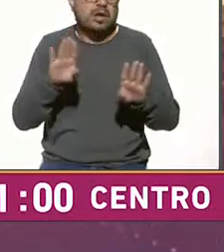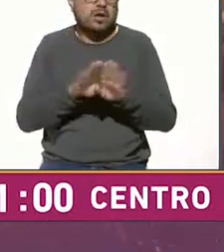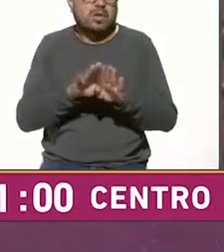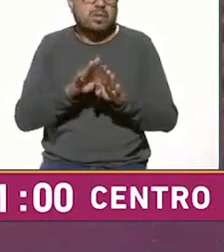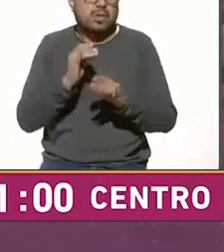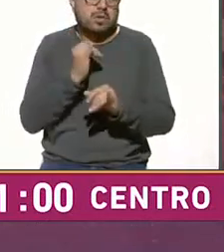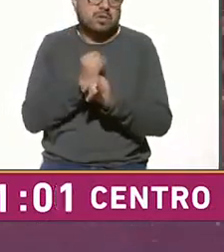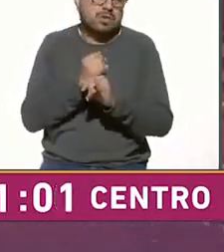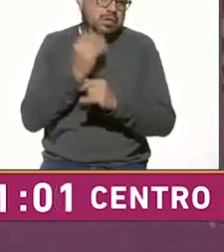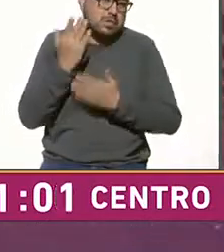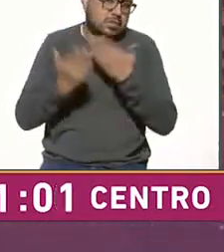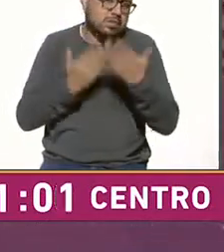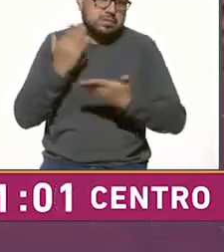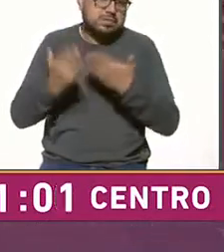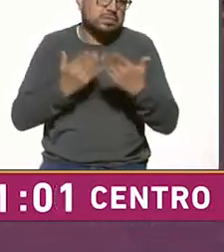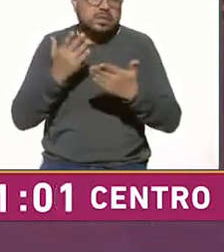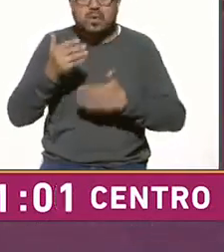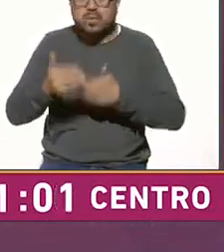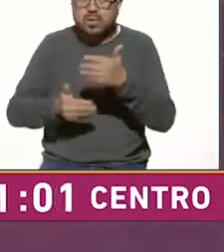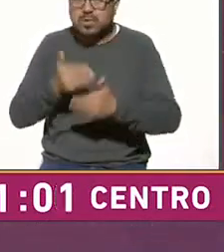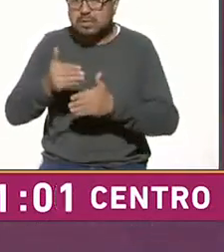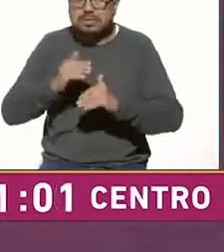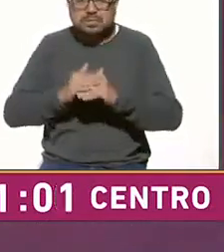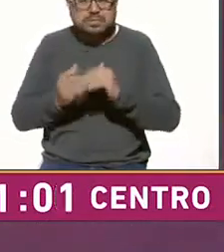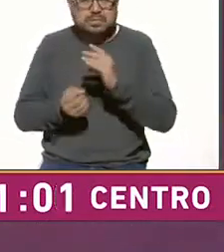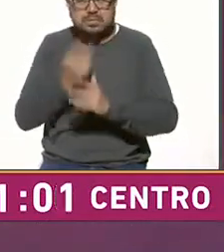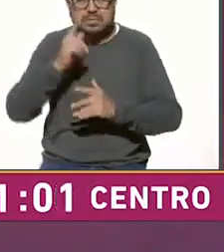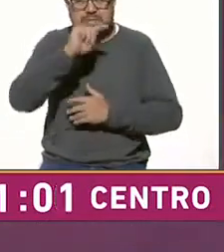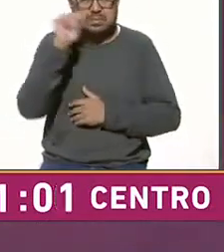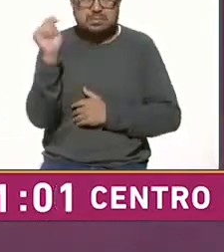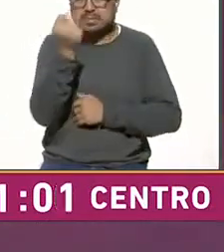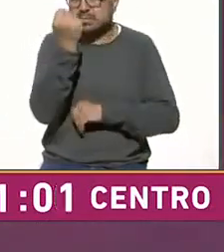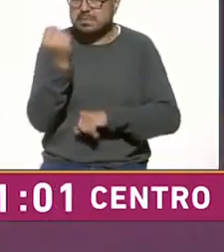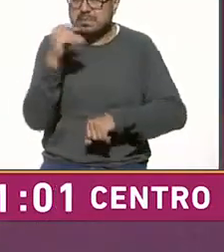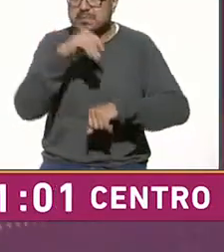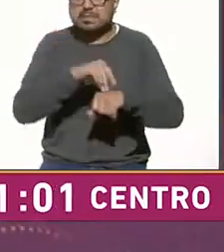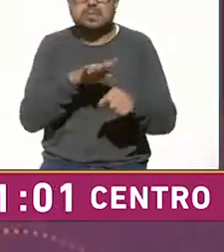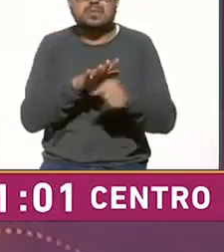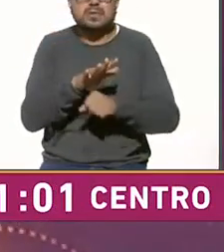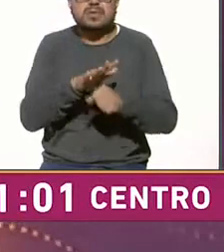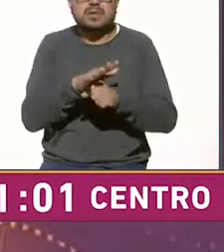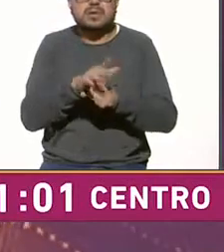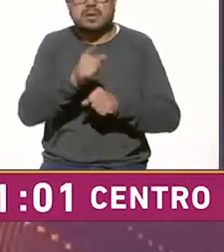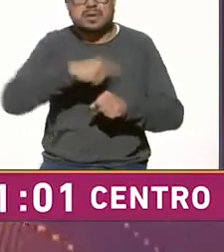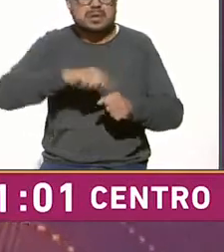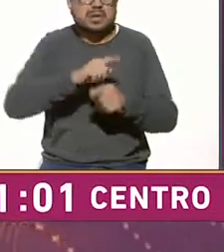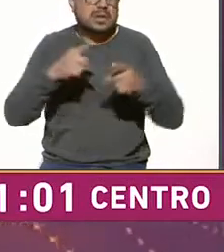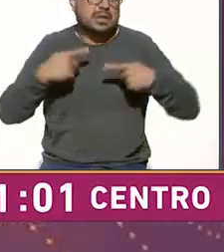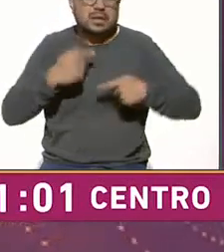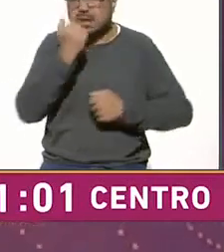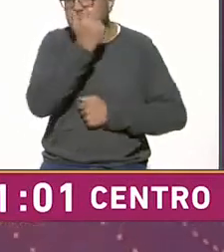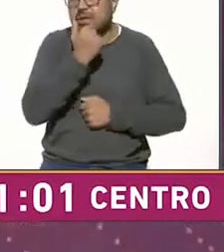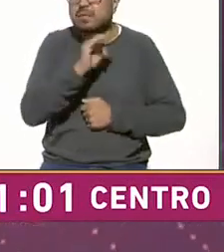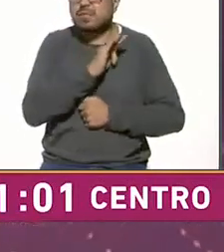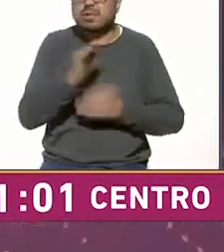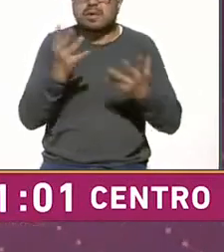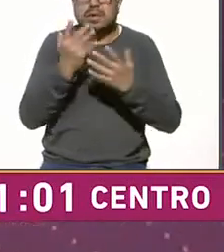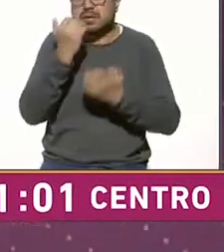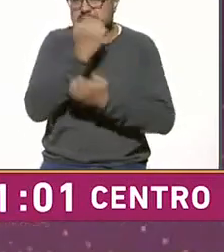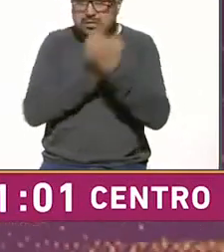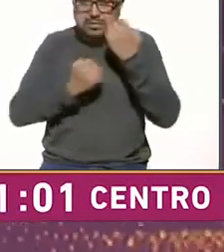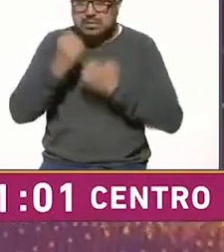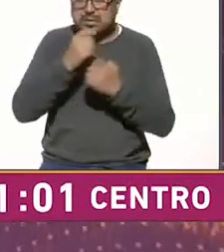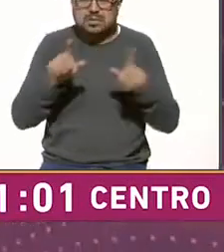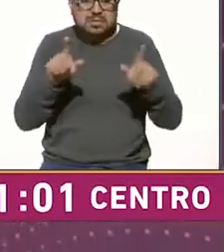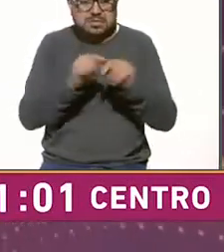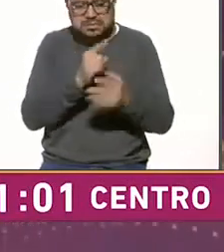escolarizada un proceso que echará mano de las nuevas tecnologías y con el cual los aspirantes podrán realizar su examen con tan solo una